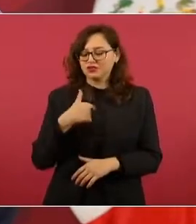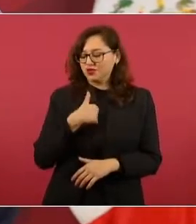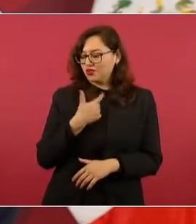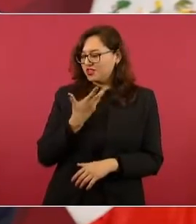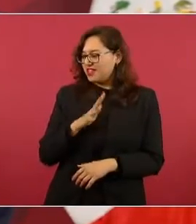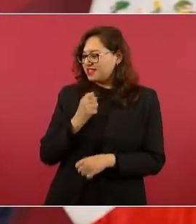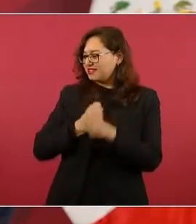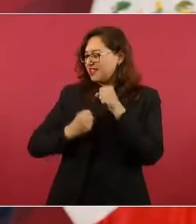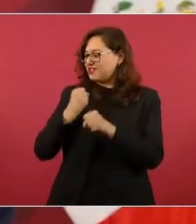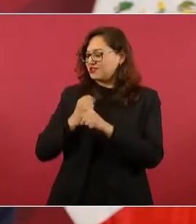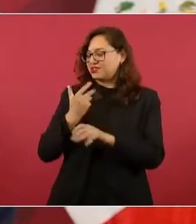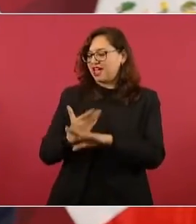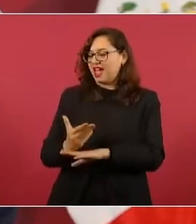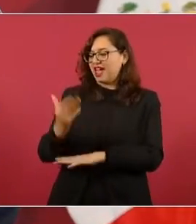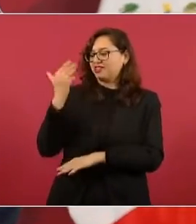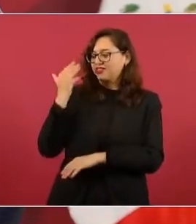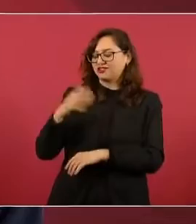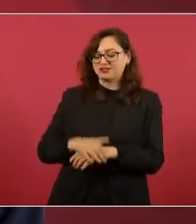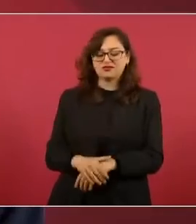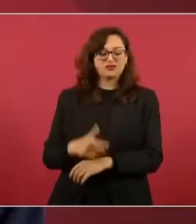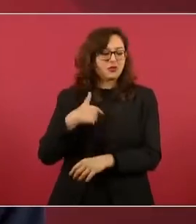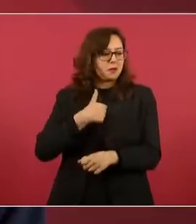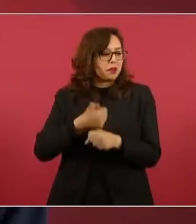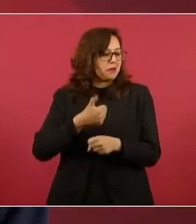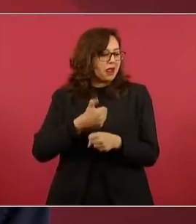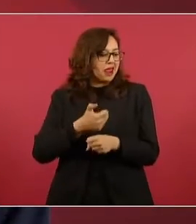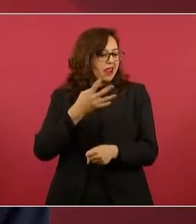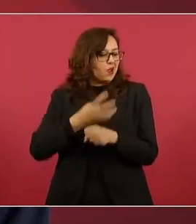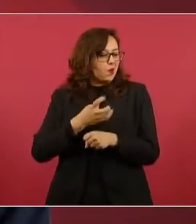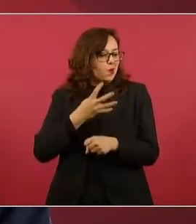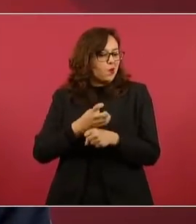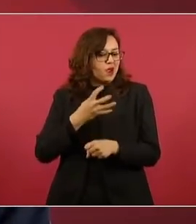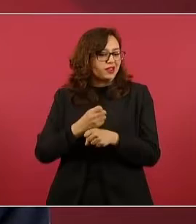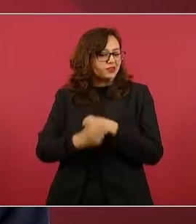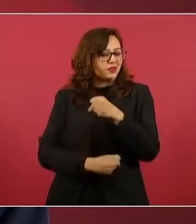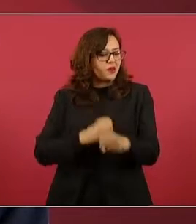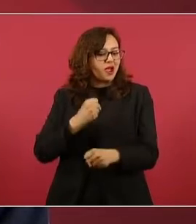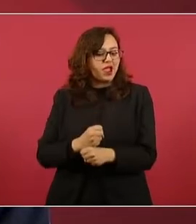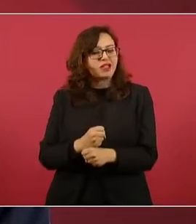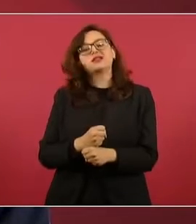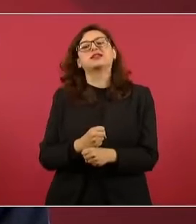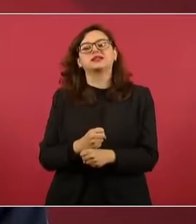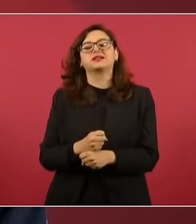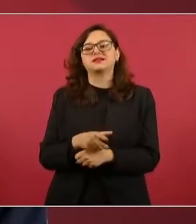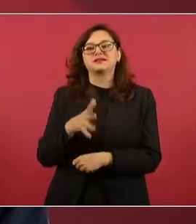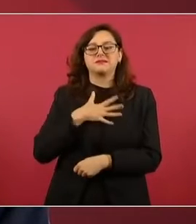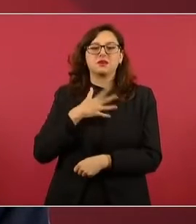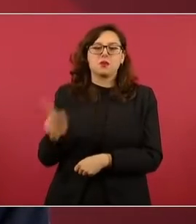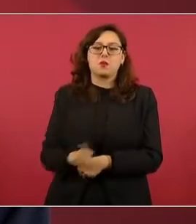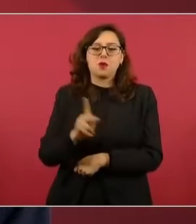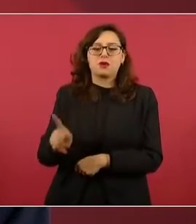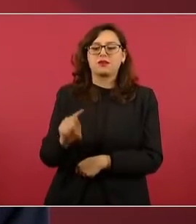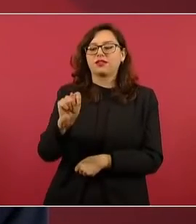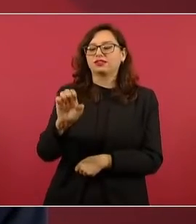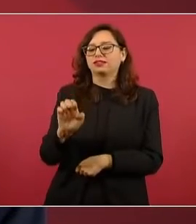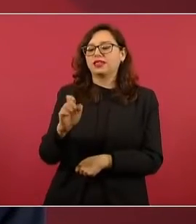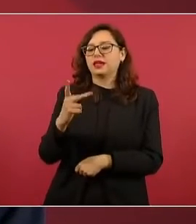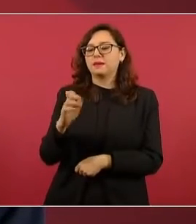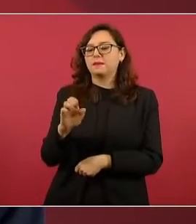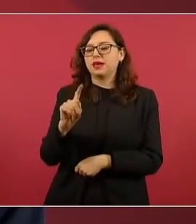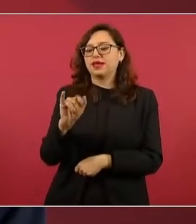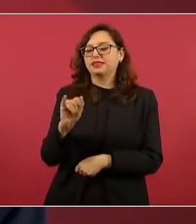años, sí, el cuarto año, en Tepetitán. Mi escuela